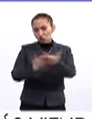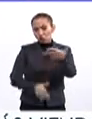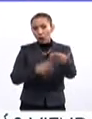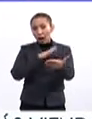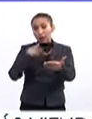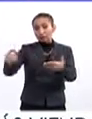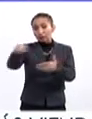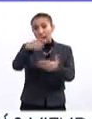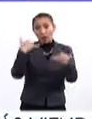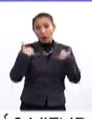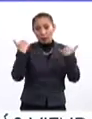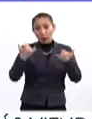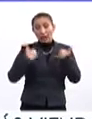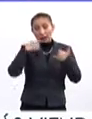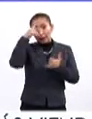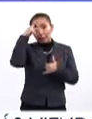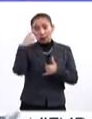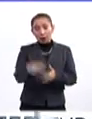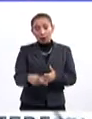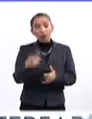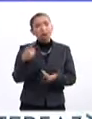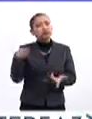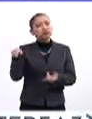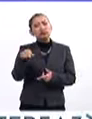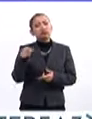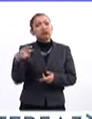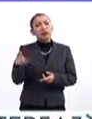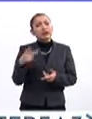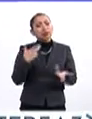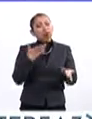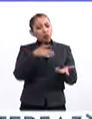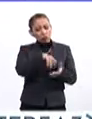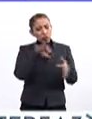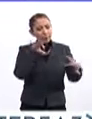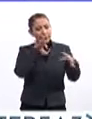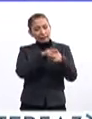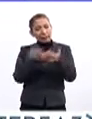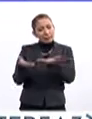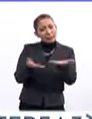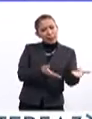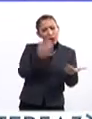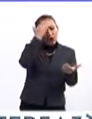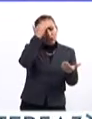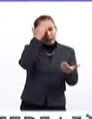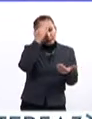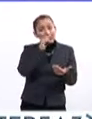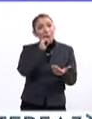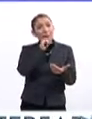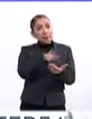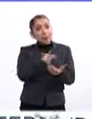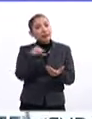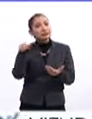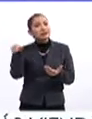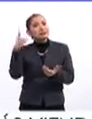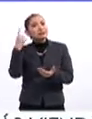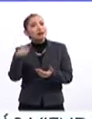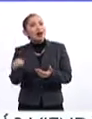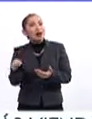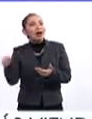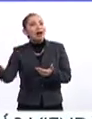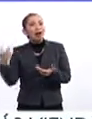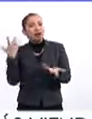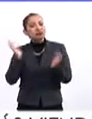a los jóvenes mexicanos para que sean estos ganchos no solo del conocimiento, sino también de